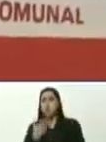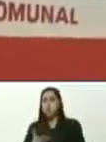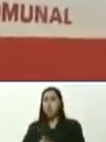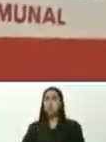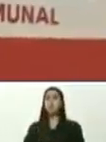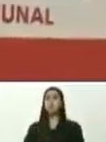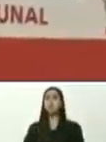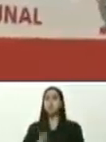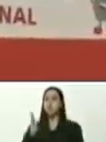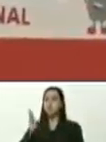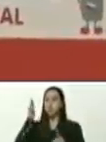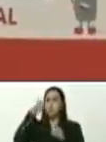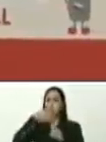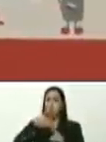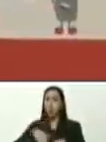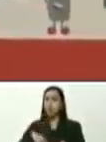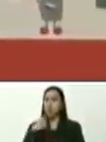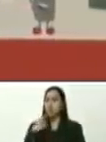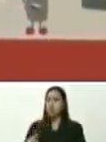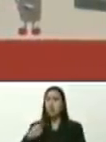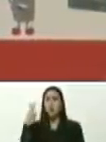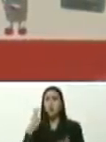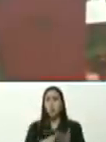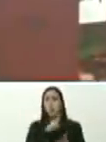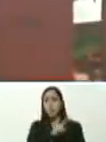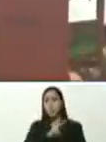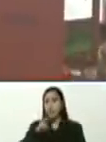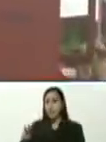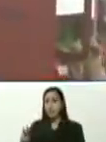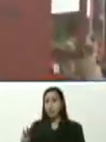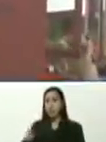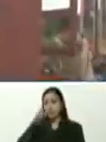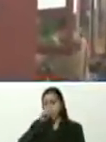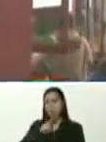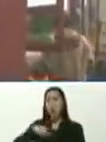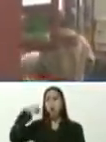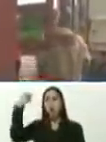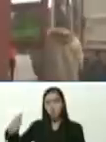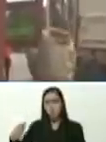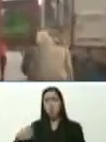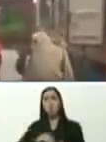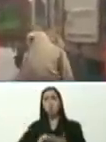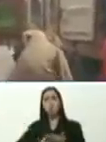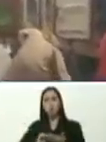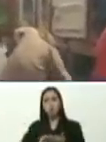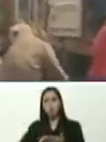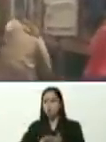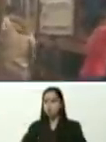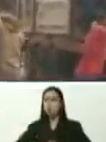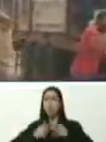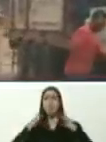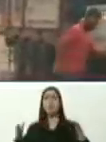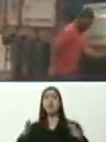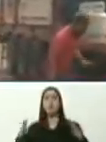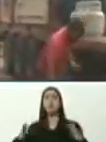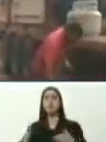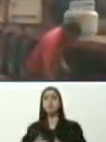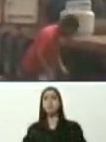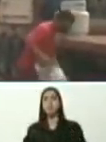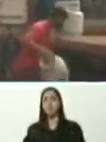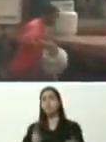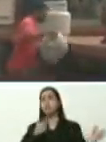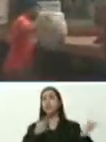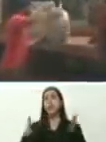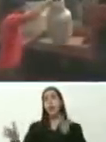y ya podemos decir, que el año 2022, vamos a resolver, amplia y plenamente, el